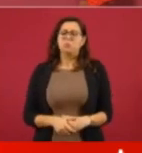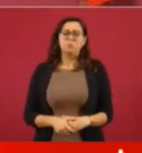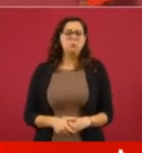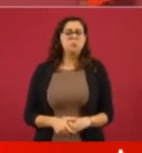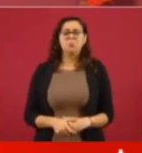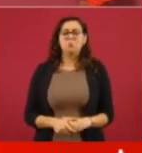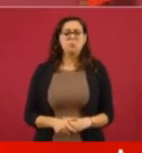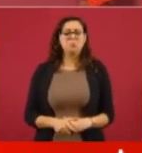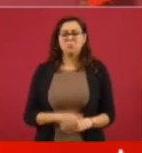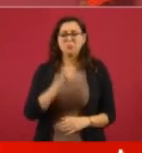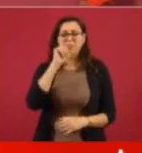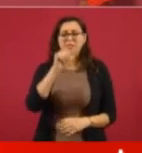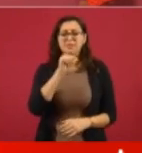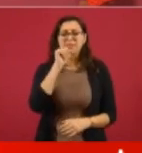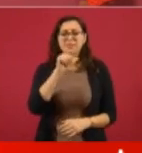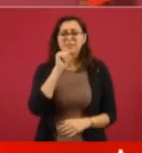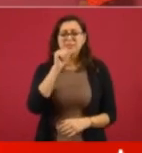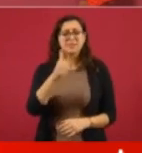Sí,